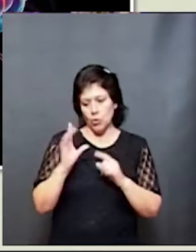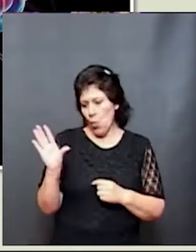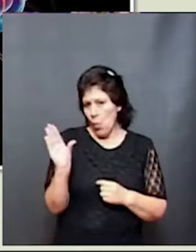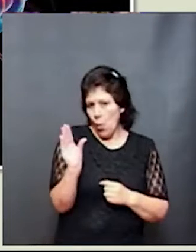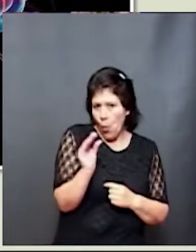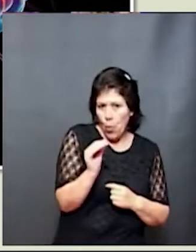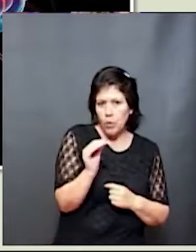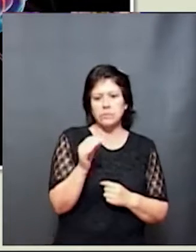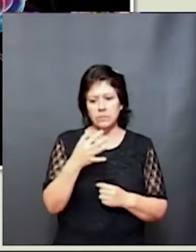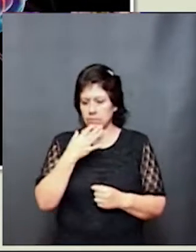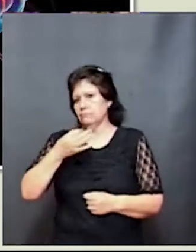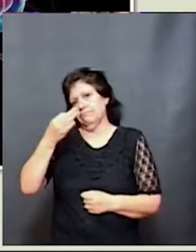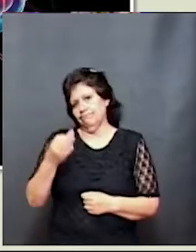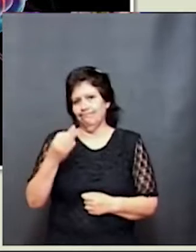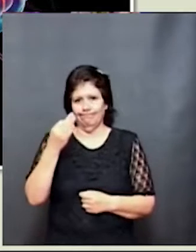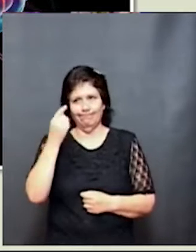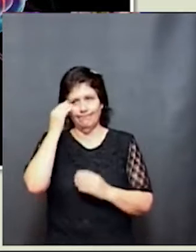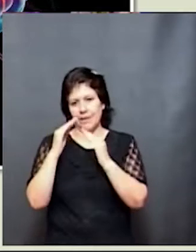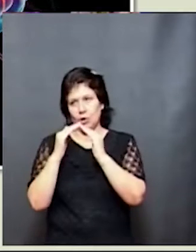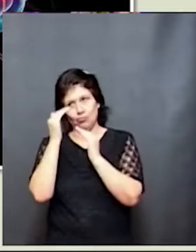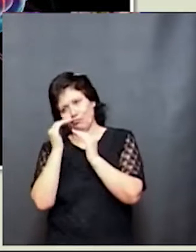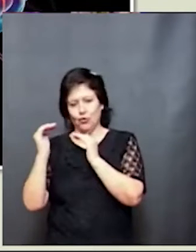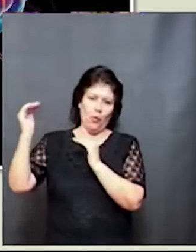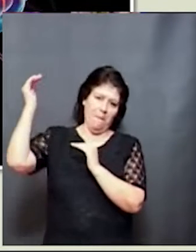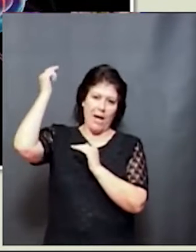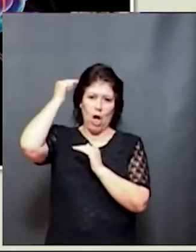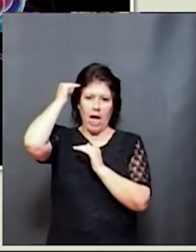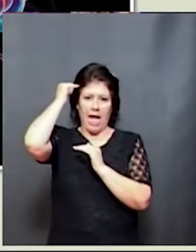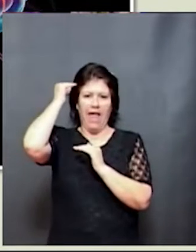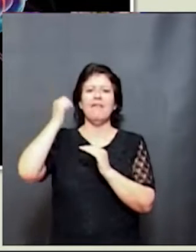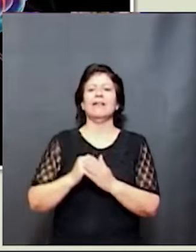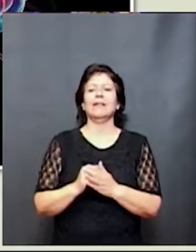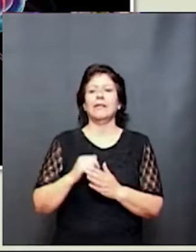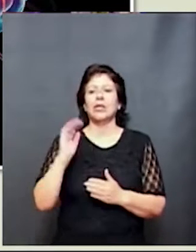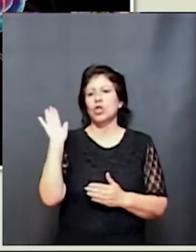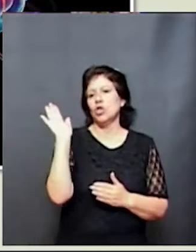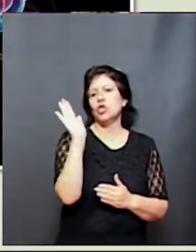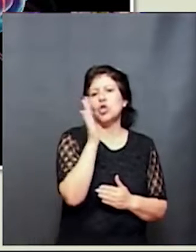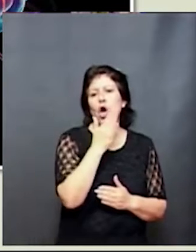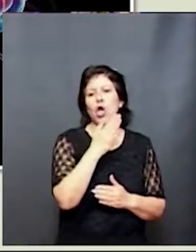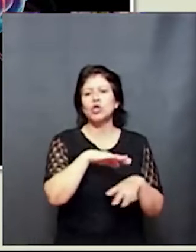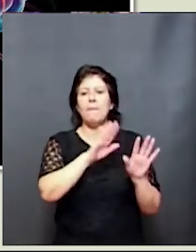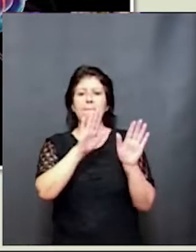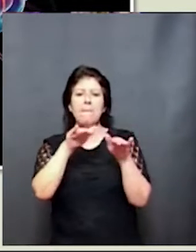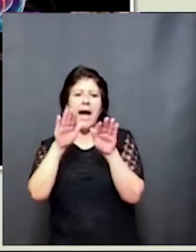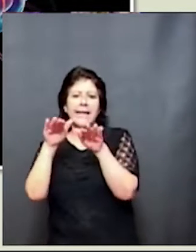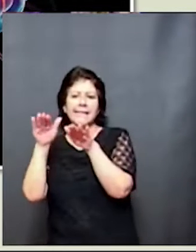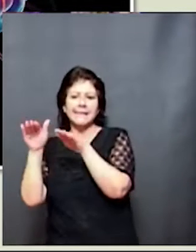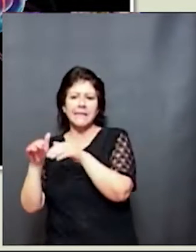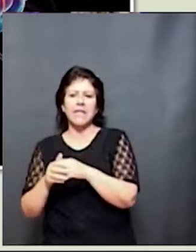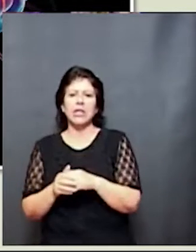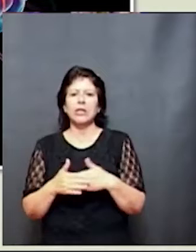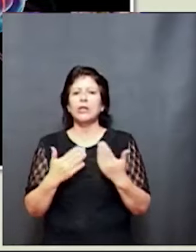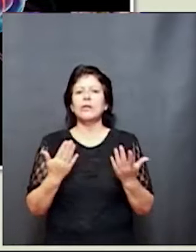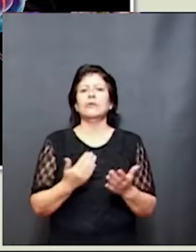realmente superior al nivel que tiene nuestro cerebro. Todos los cerebros son biológicamente parecidos en general, pero la